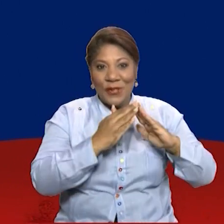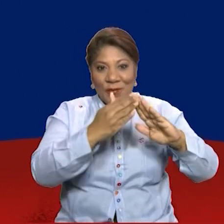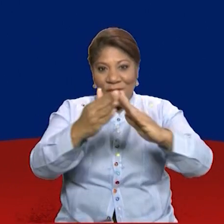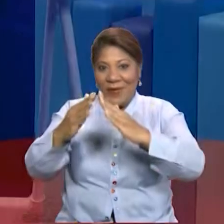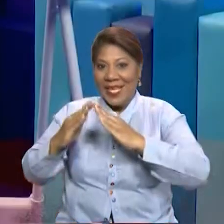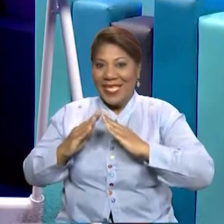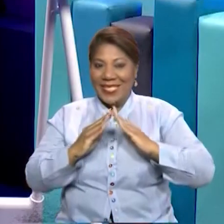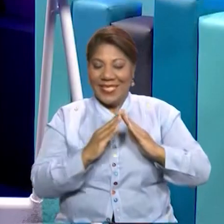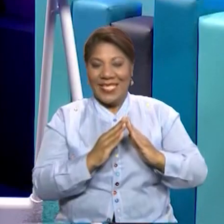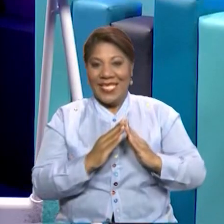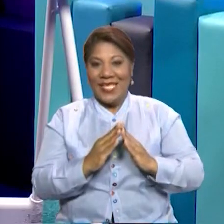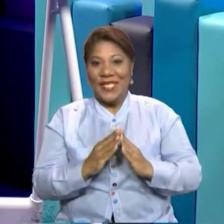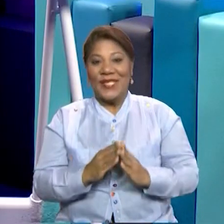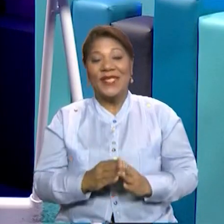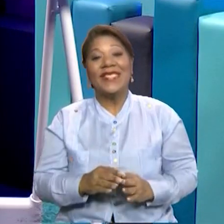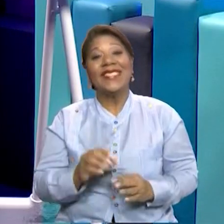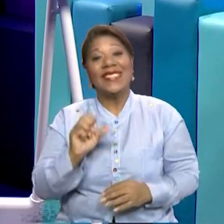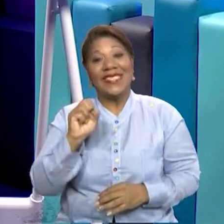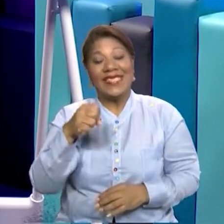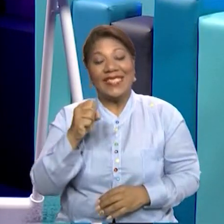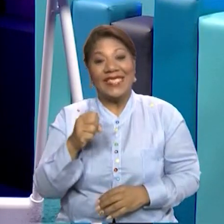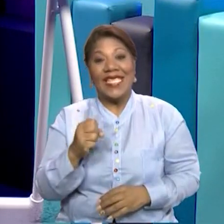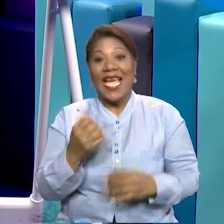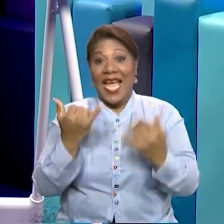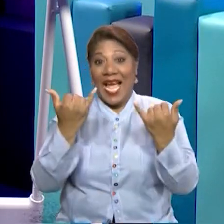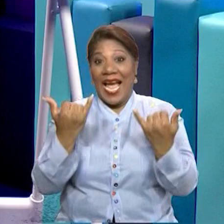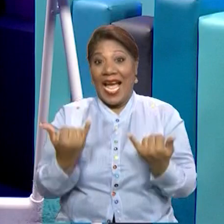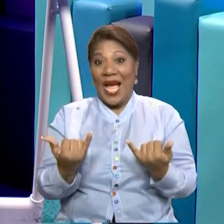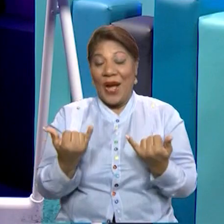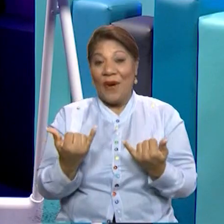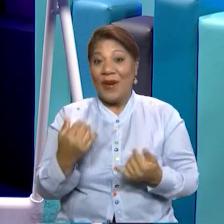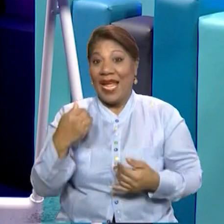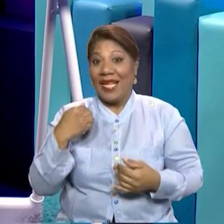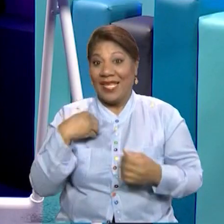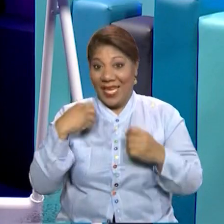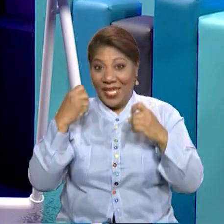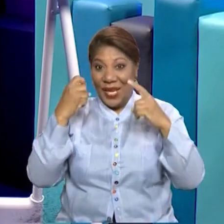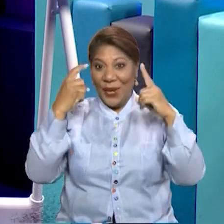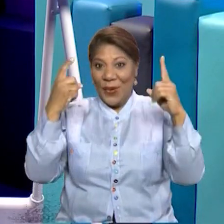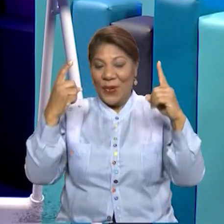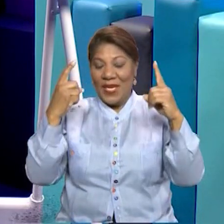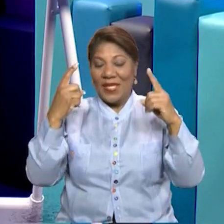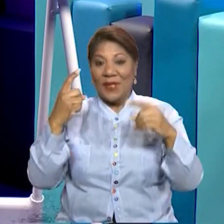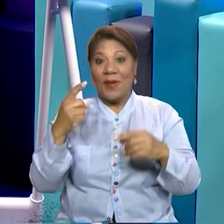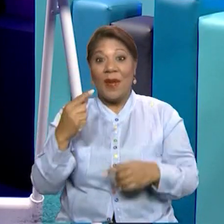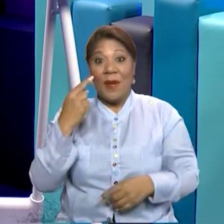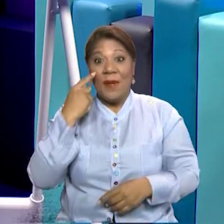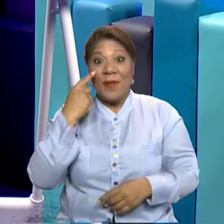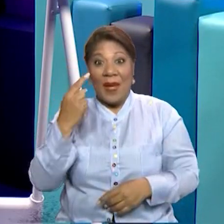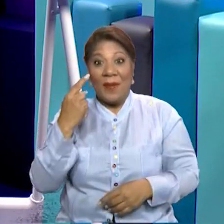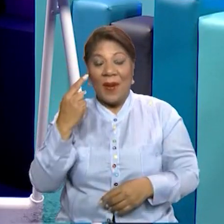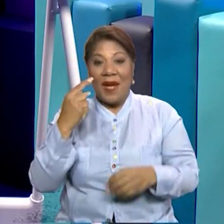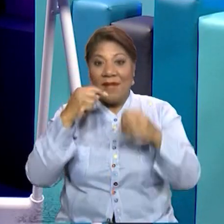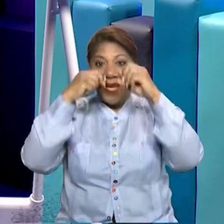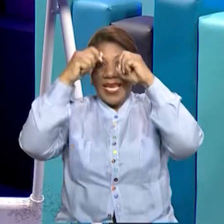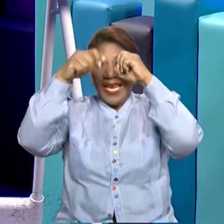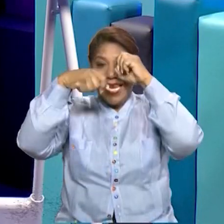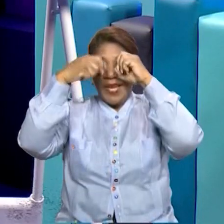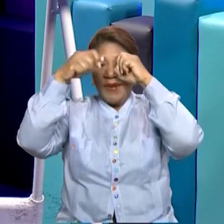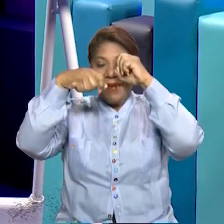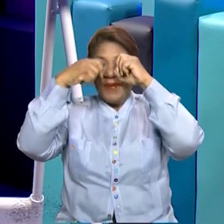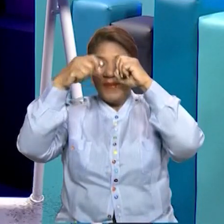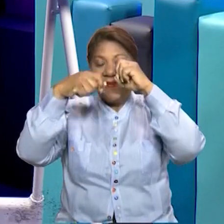contestar. Muy bien chicos, en el día de hoy les tengo una sorpresa. Vamos a escuchar a la estudiante